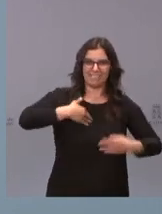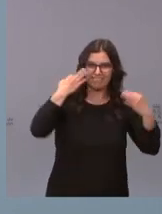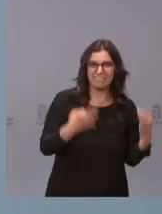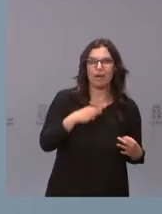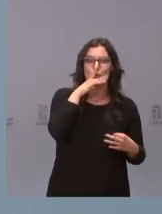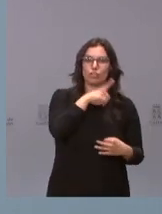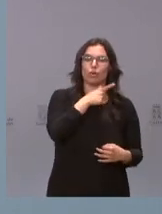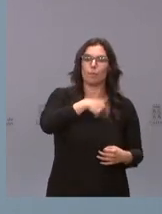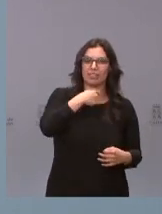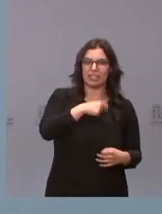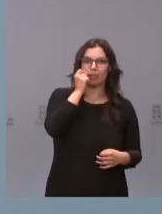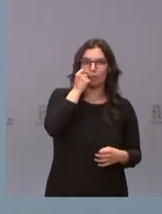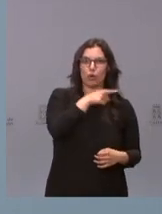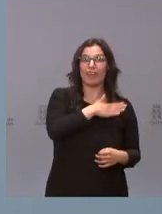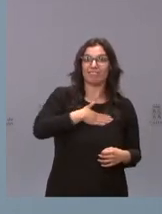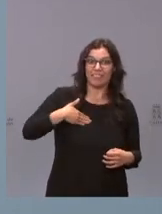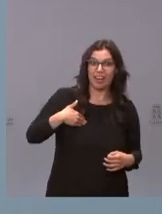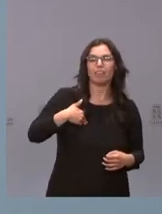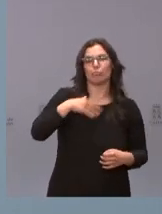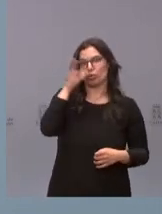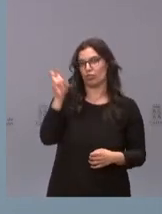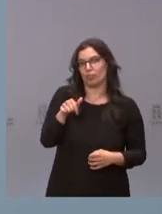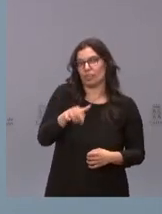y por eso estamos hoy aquí no tiene otra explicación